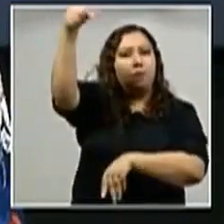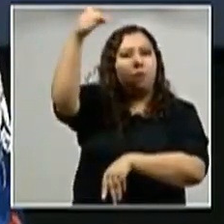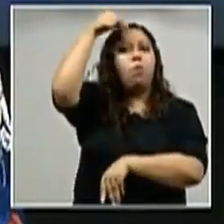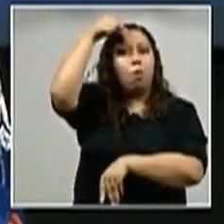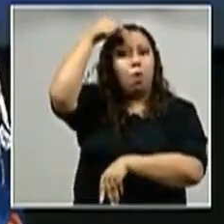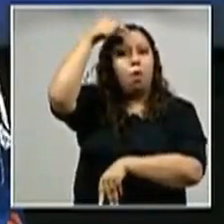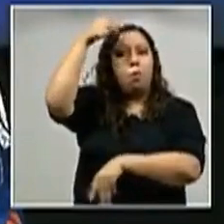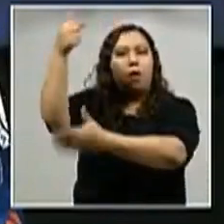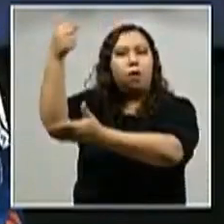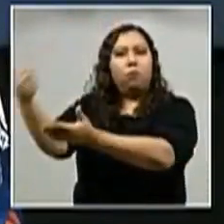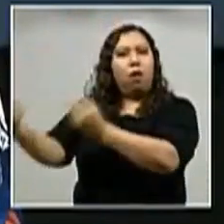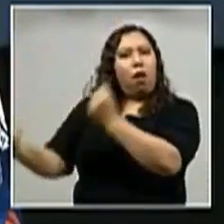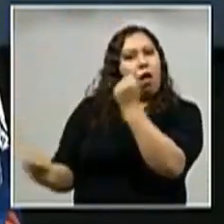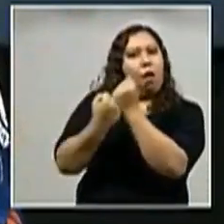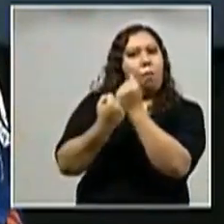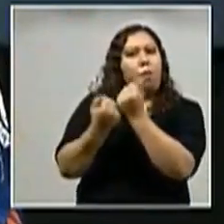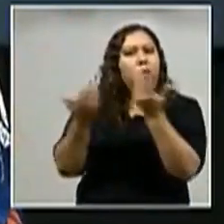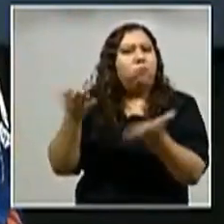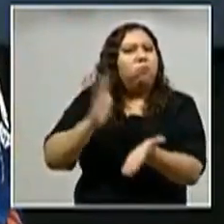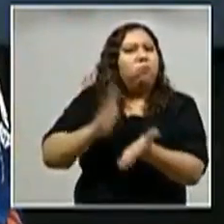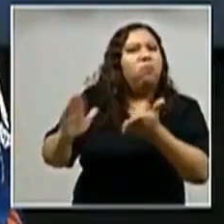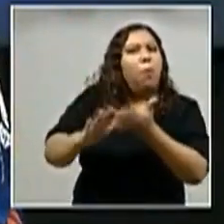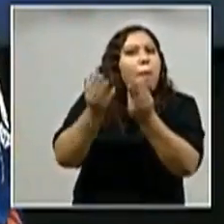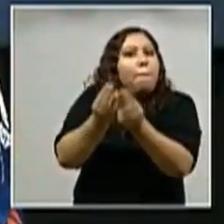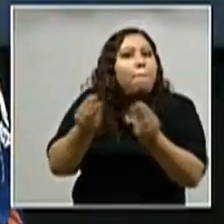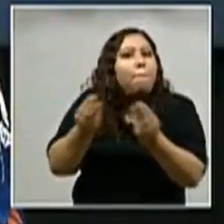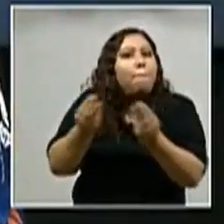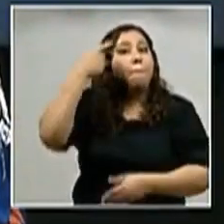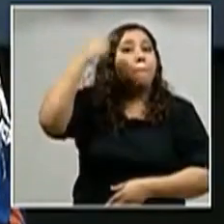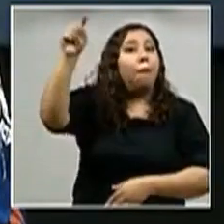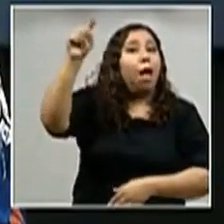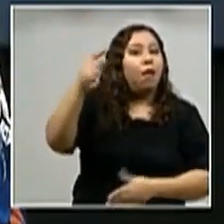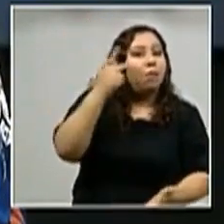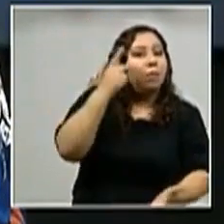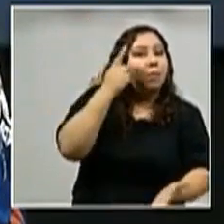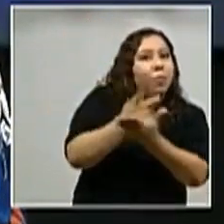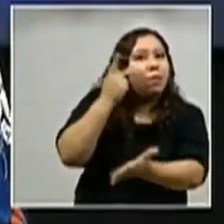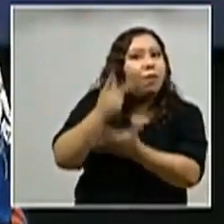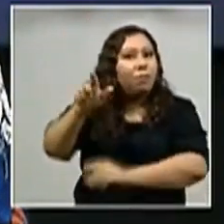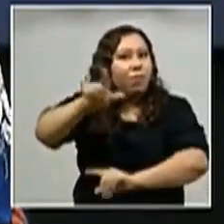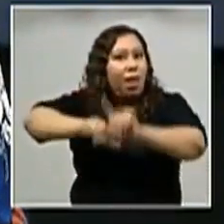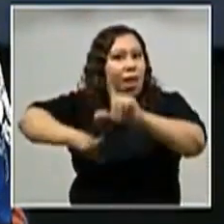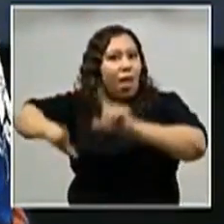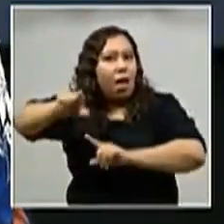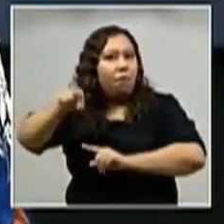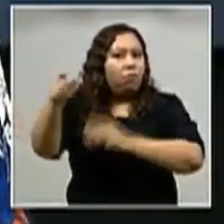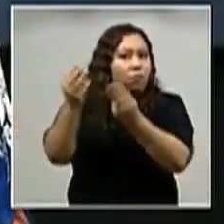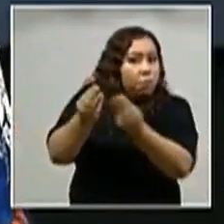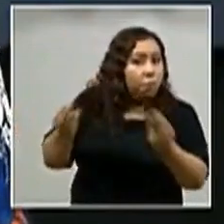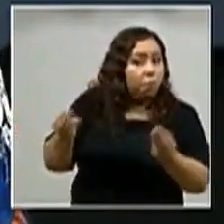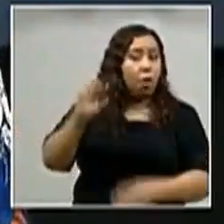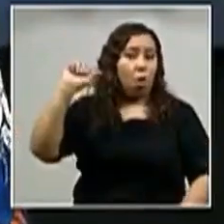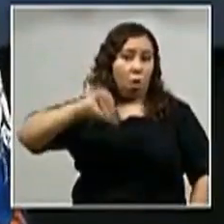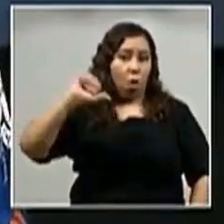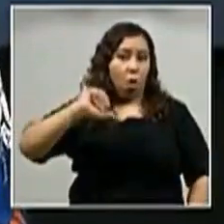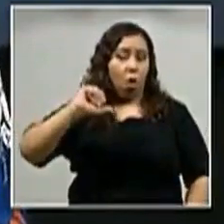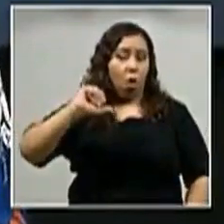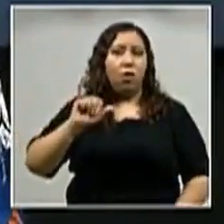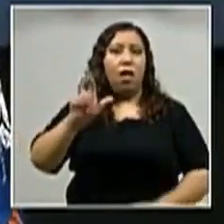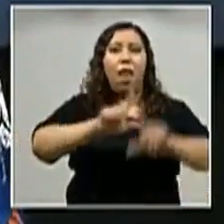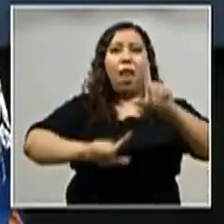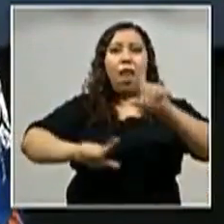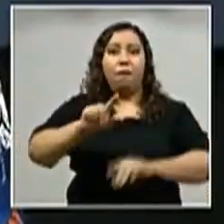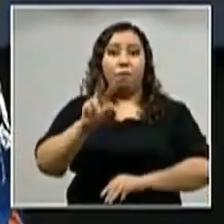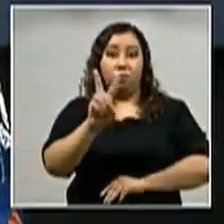insumos y reactivos de laboratorio. El día de hoy ambos laboratorios, tanto el de San Pedro Sula